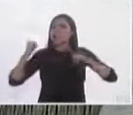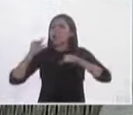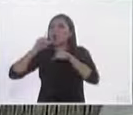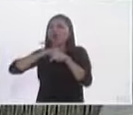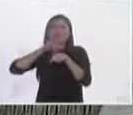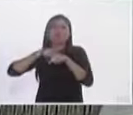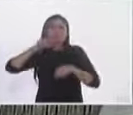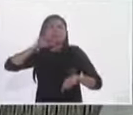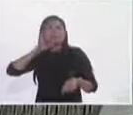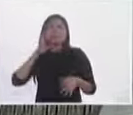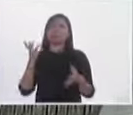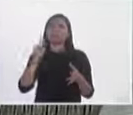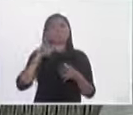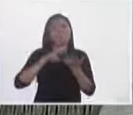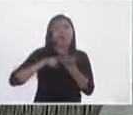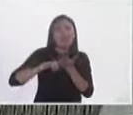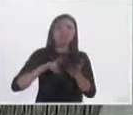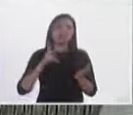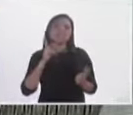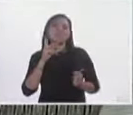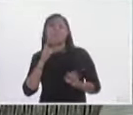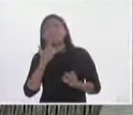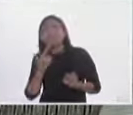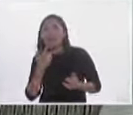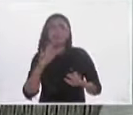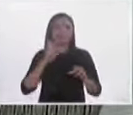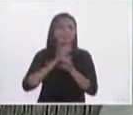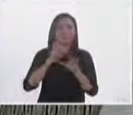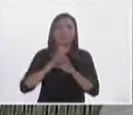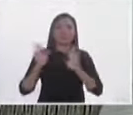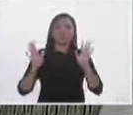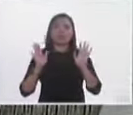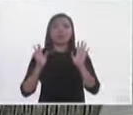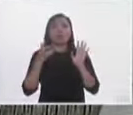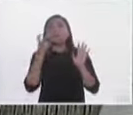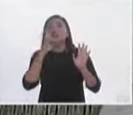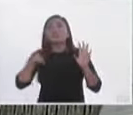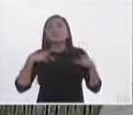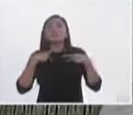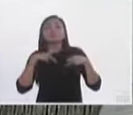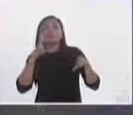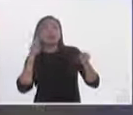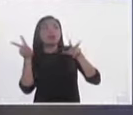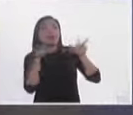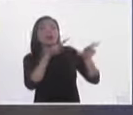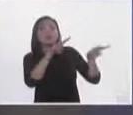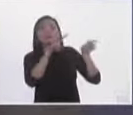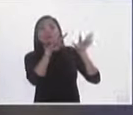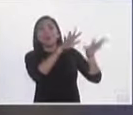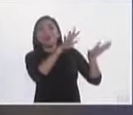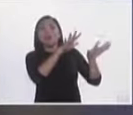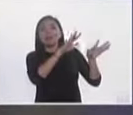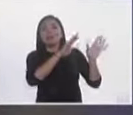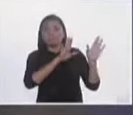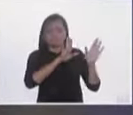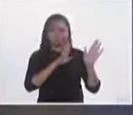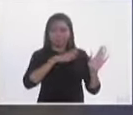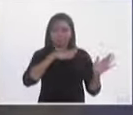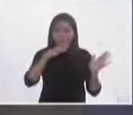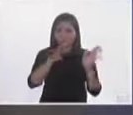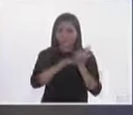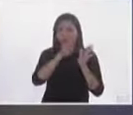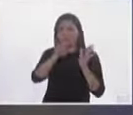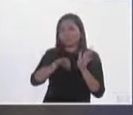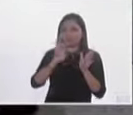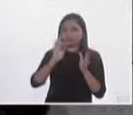percepción de la ciudadanía como una luz, ¿sí? Como una luz de cambio. Muy bueno. Pero te pongo un ejemplo. Cuando se descompone tu